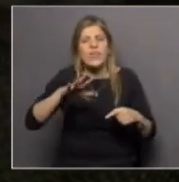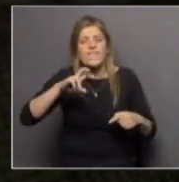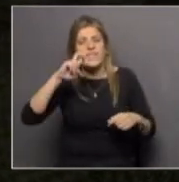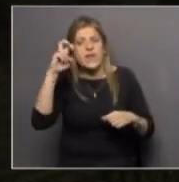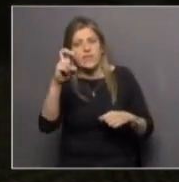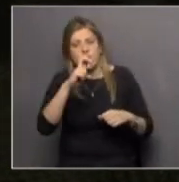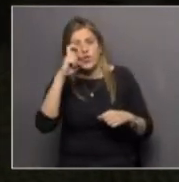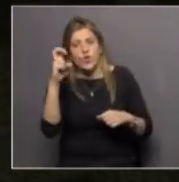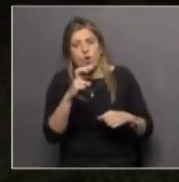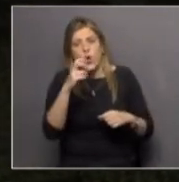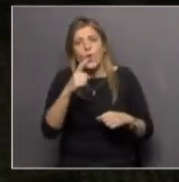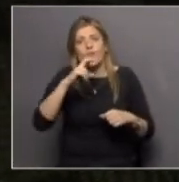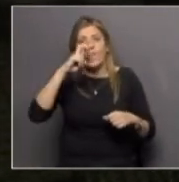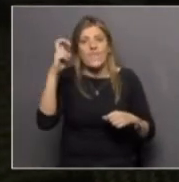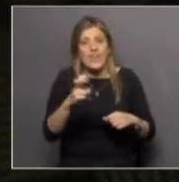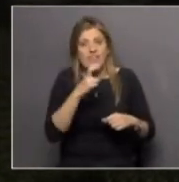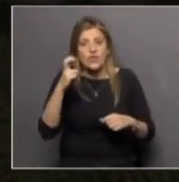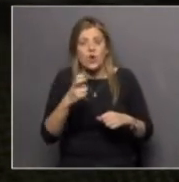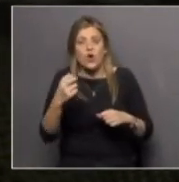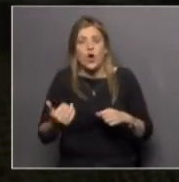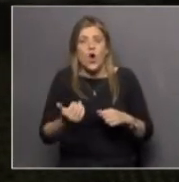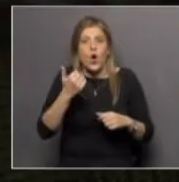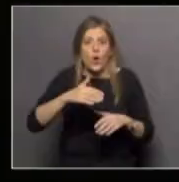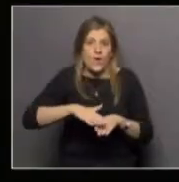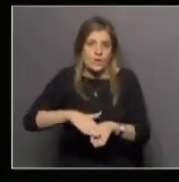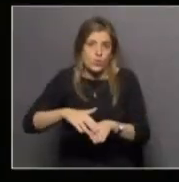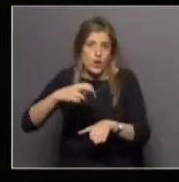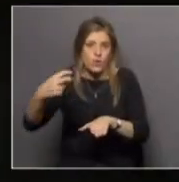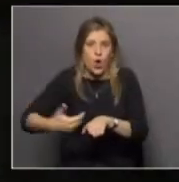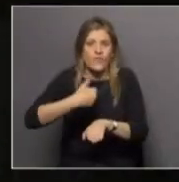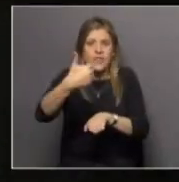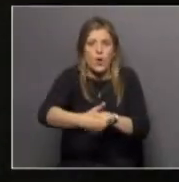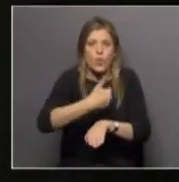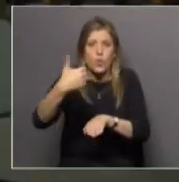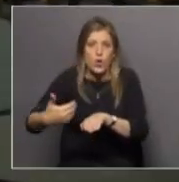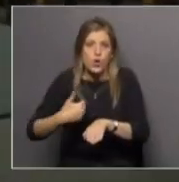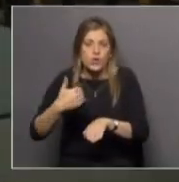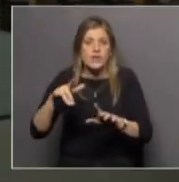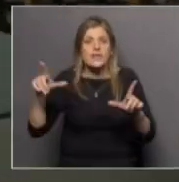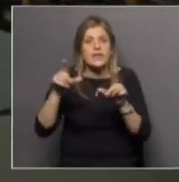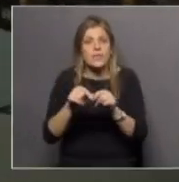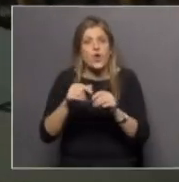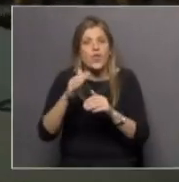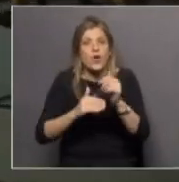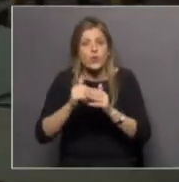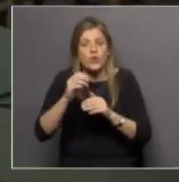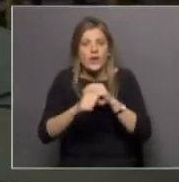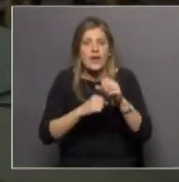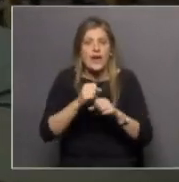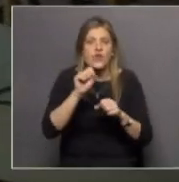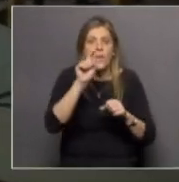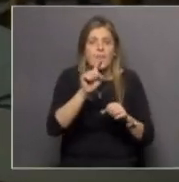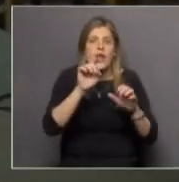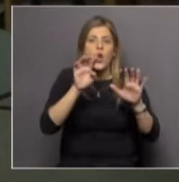cuando escurra alrededor de obstáculos que están a nivel del suelo. Terminó de construirse en el año 1996.